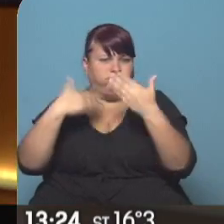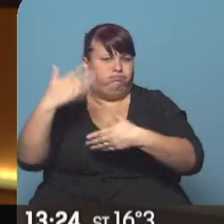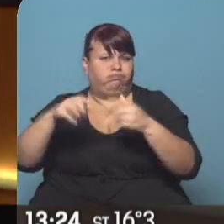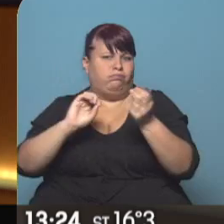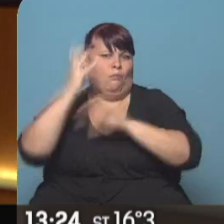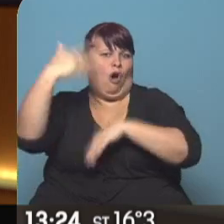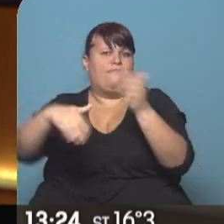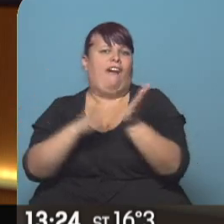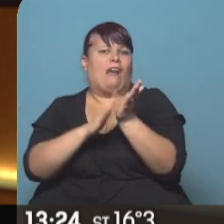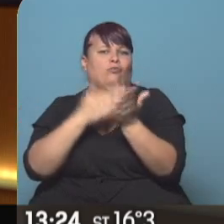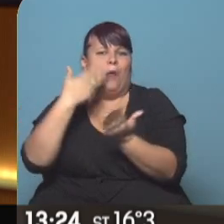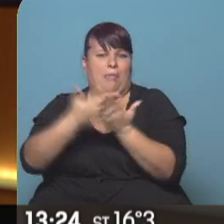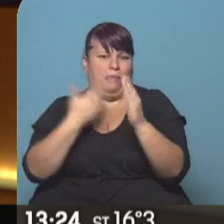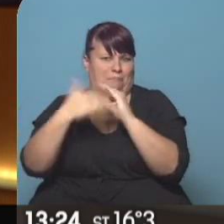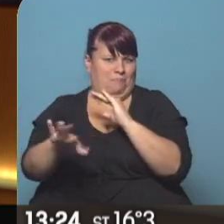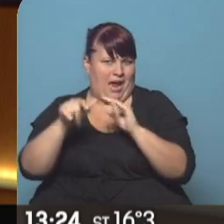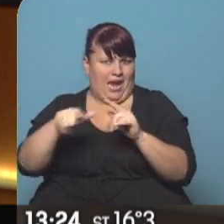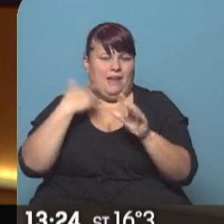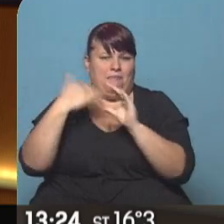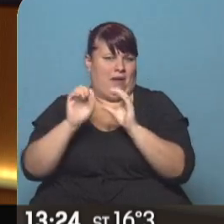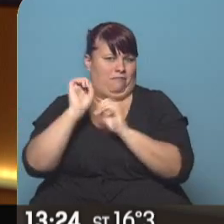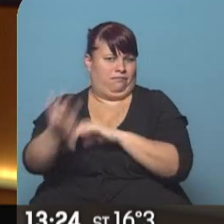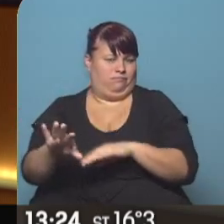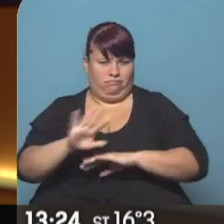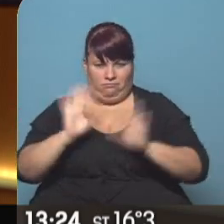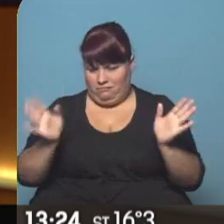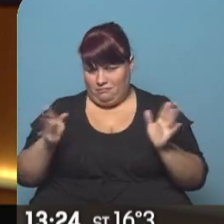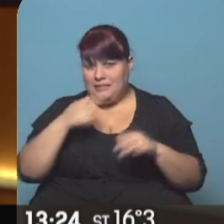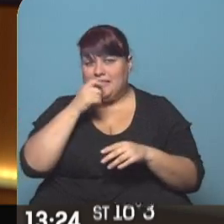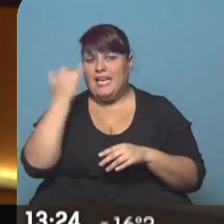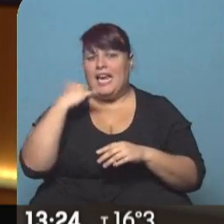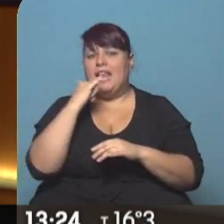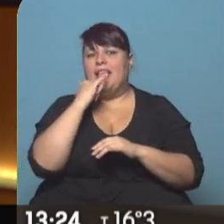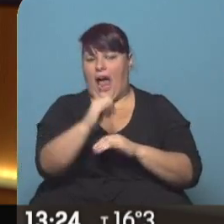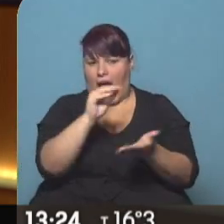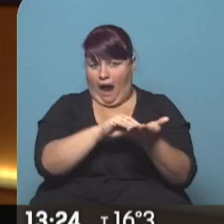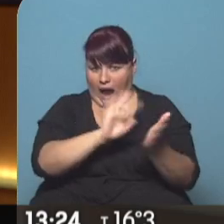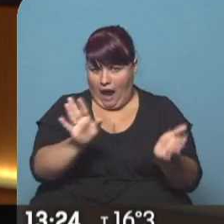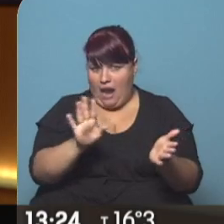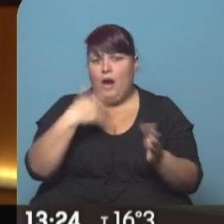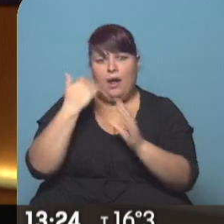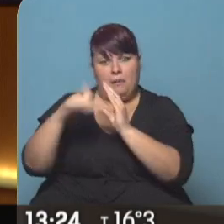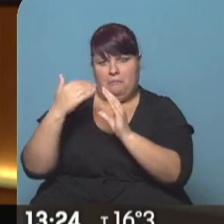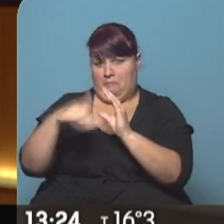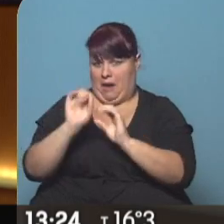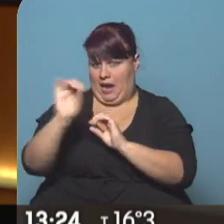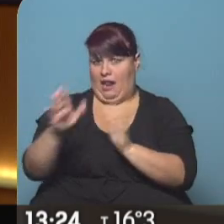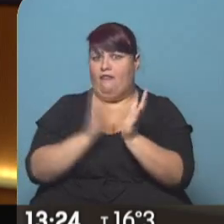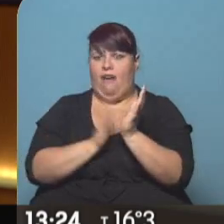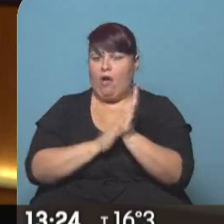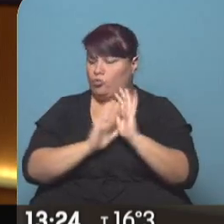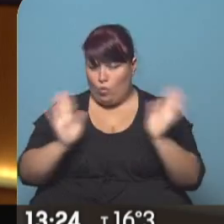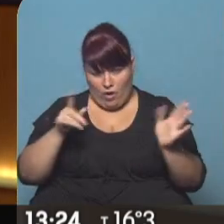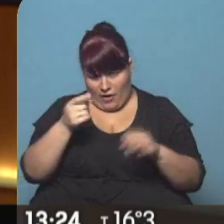transita hacia la factura electrónica, que vos a través de un correo electrónico que hayas denunciado ante tu proveedor te manden la factura